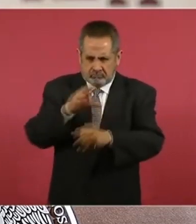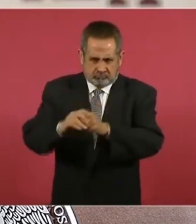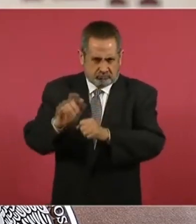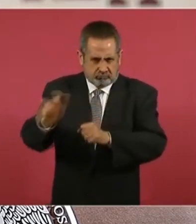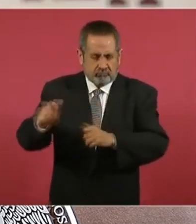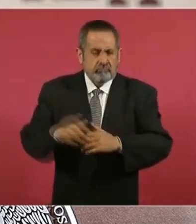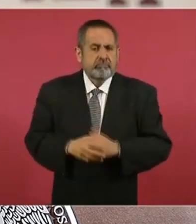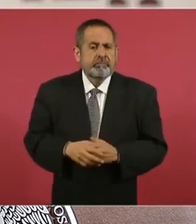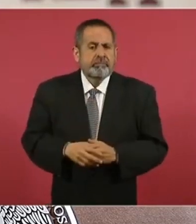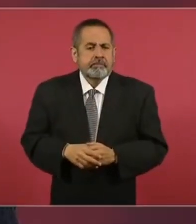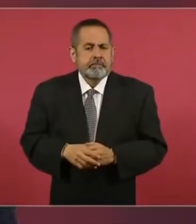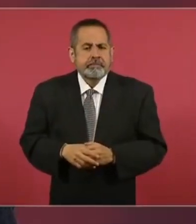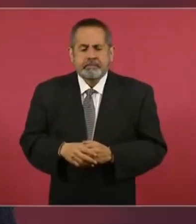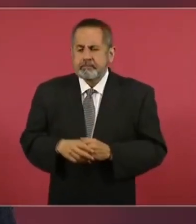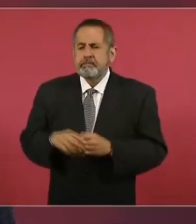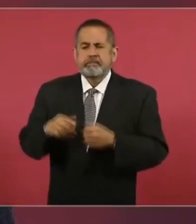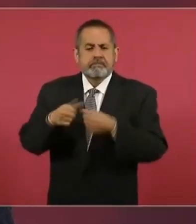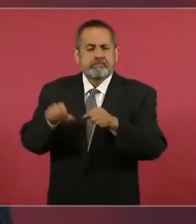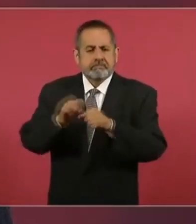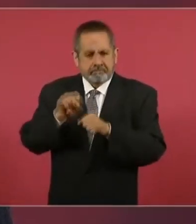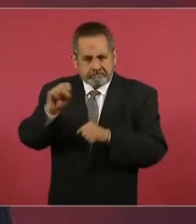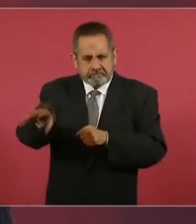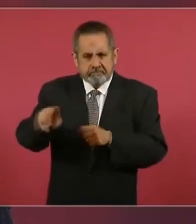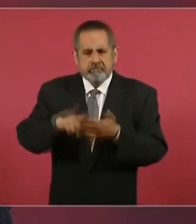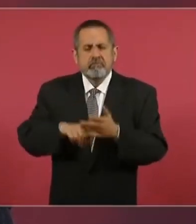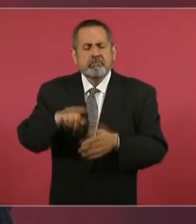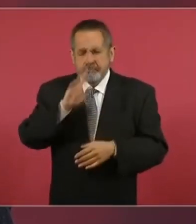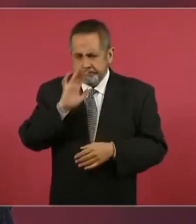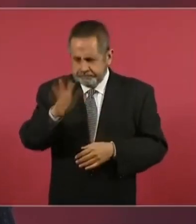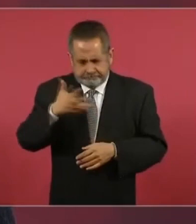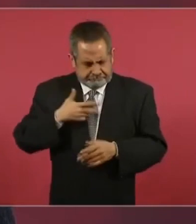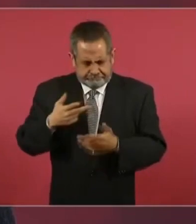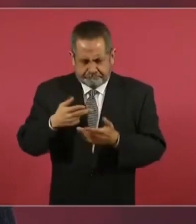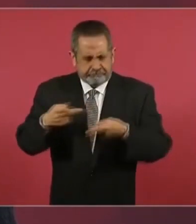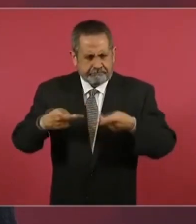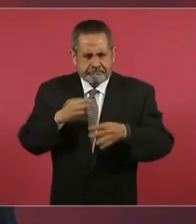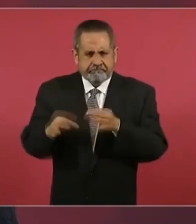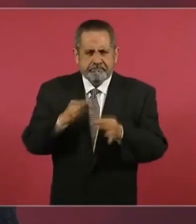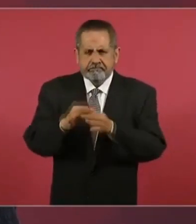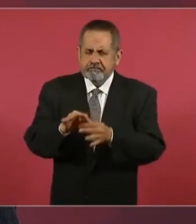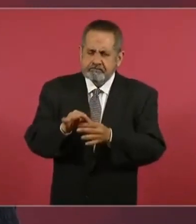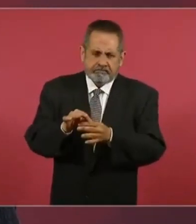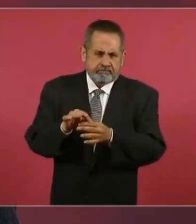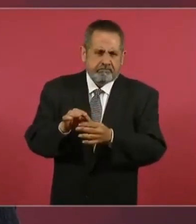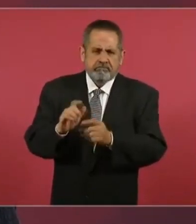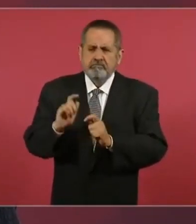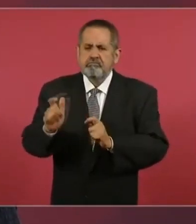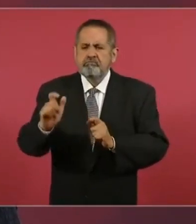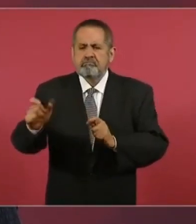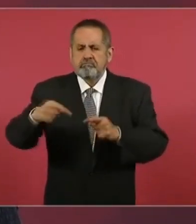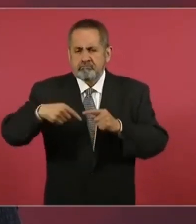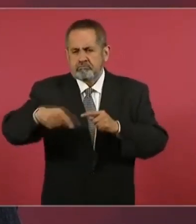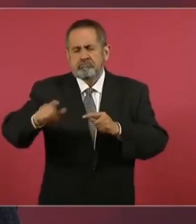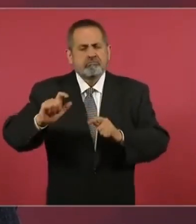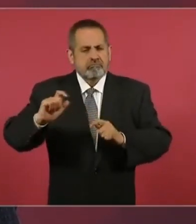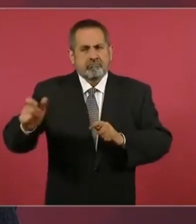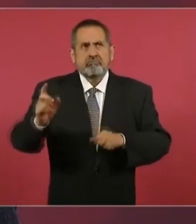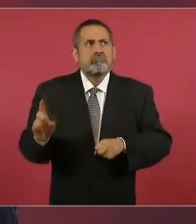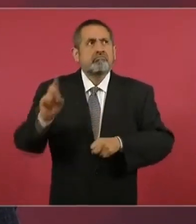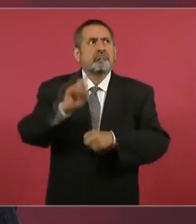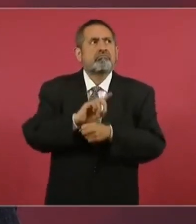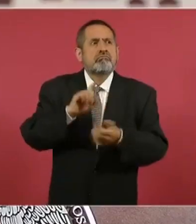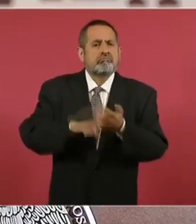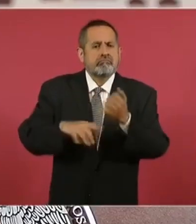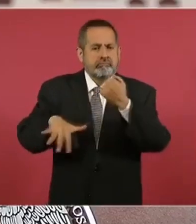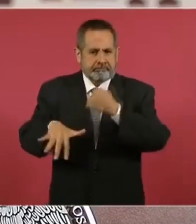son así cubiertos, decirles que se tiene también ya prevista la cobertura de este pago para el día